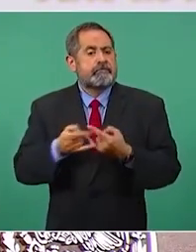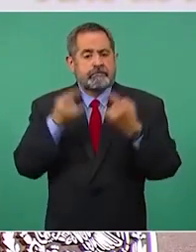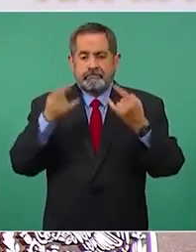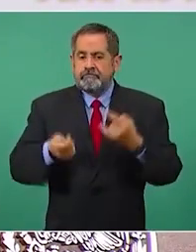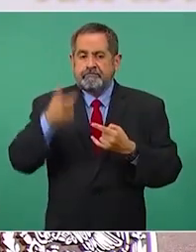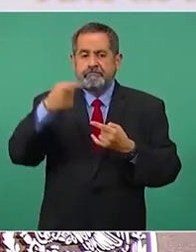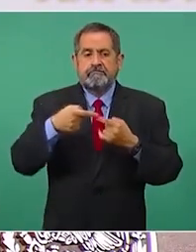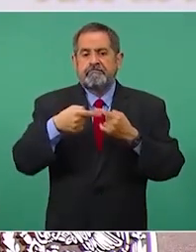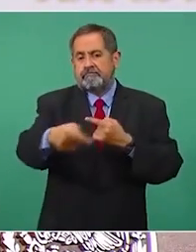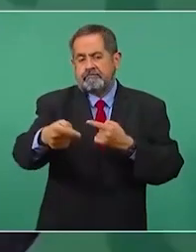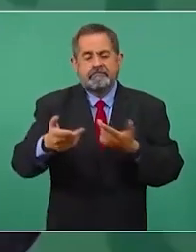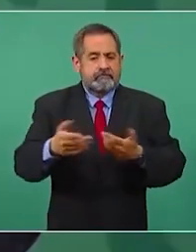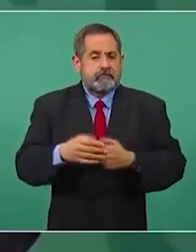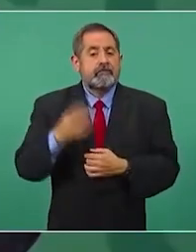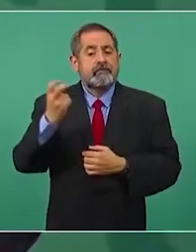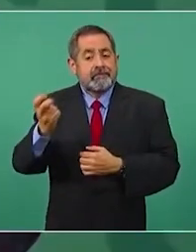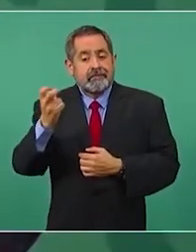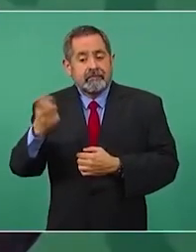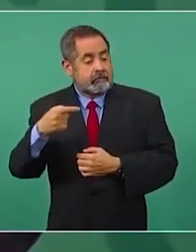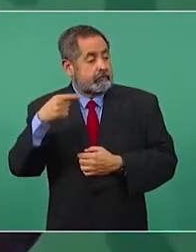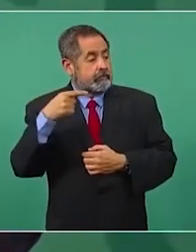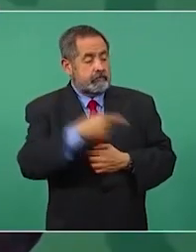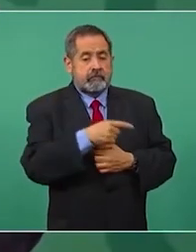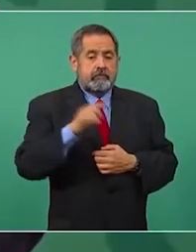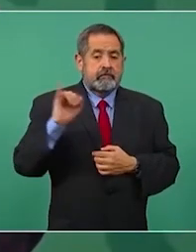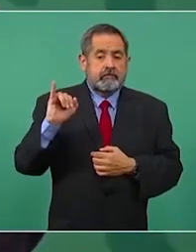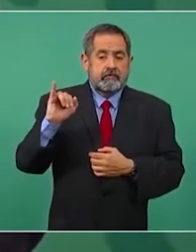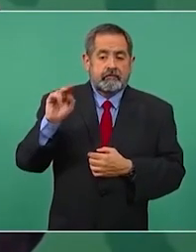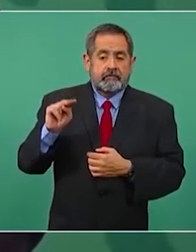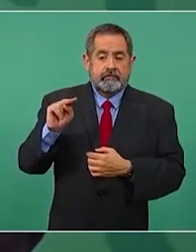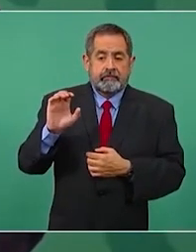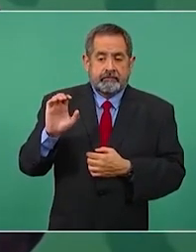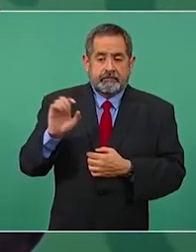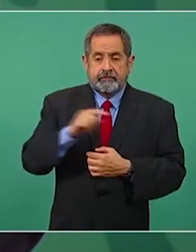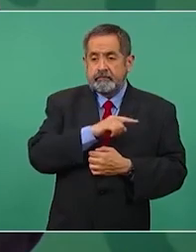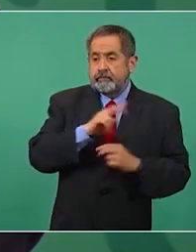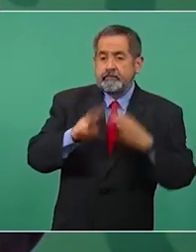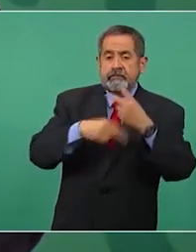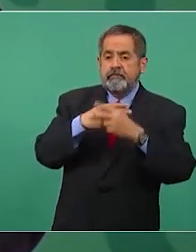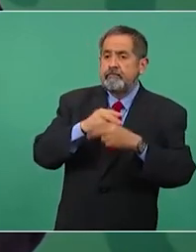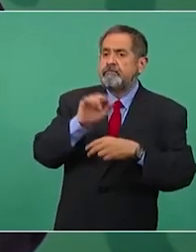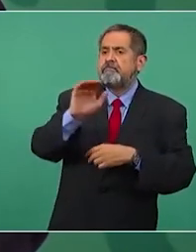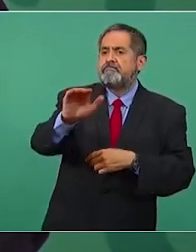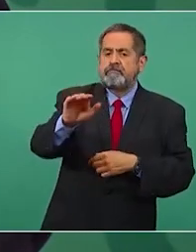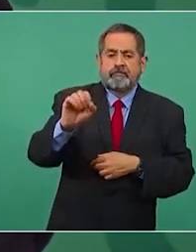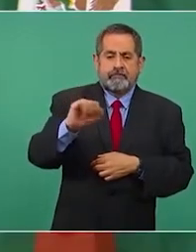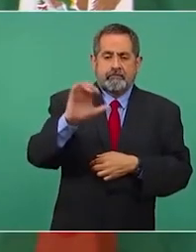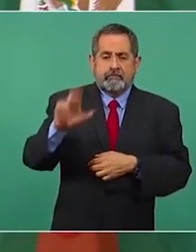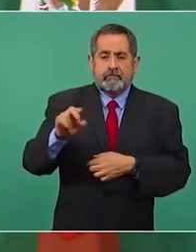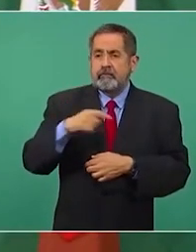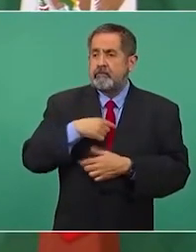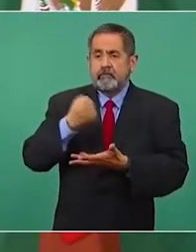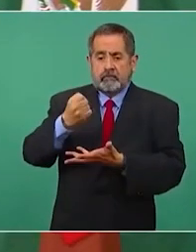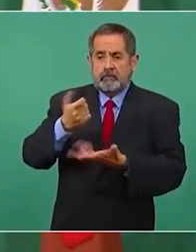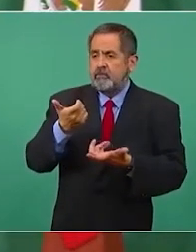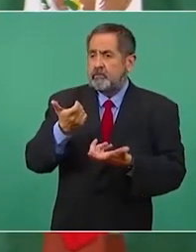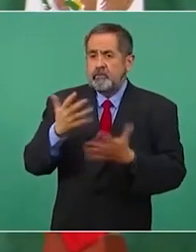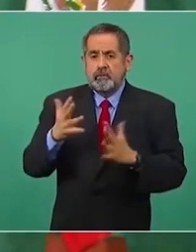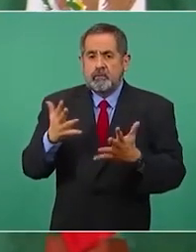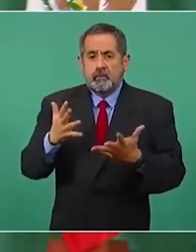el INE acudió a la corte planteando que no tenía presupuesto